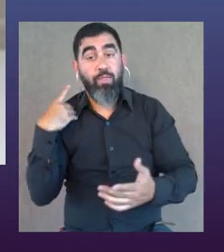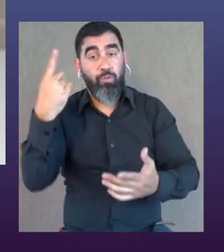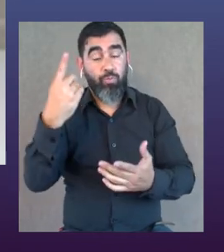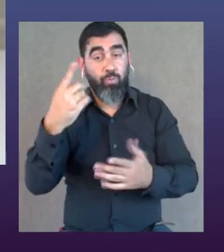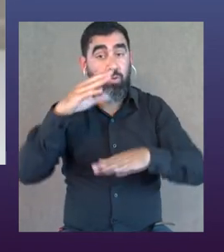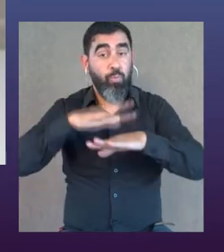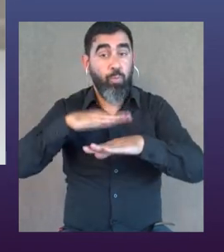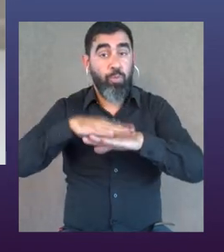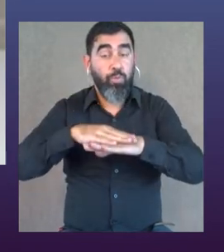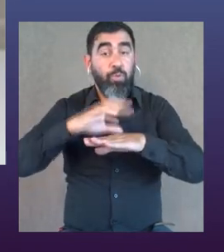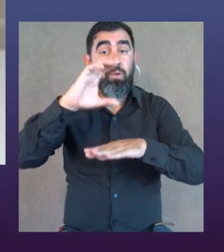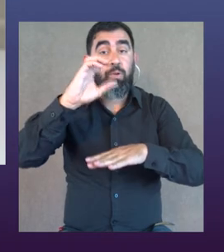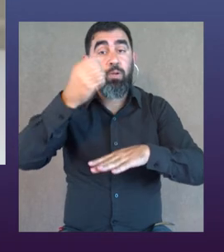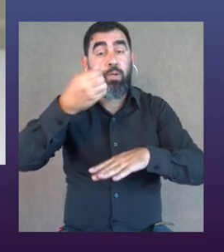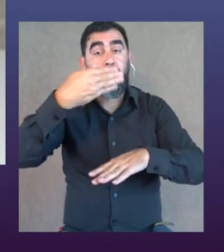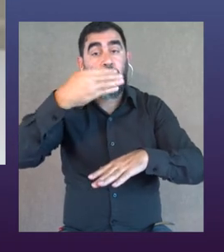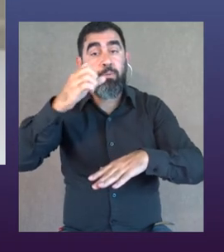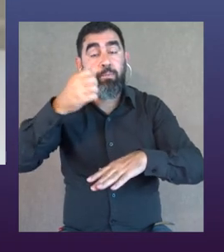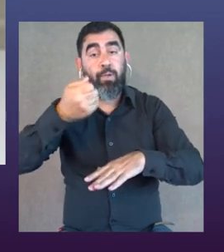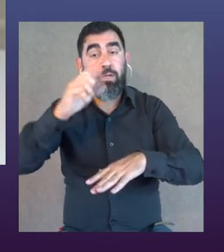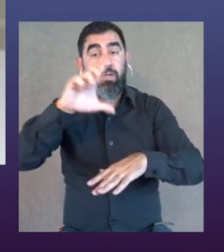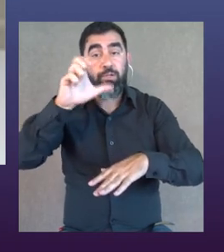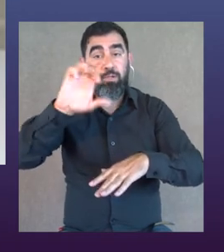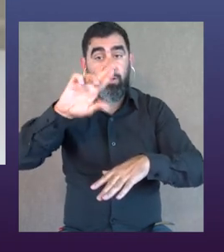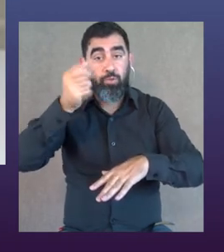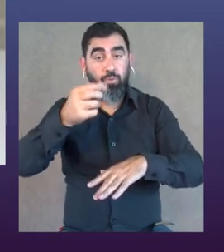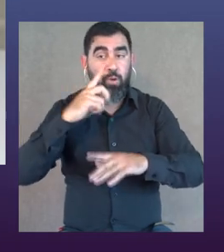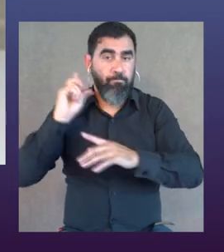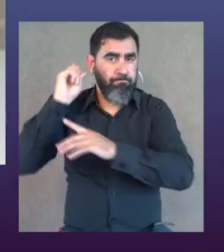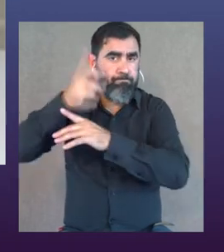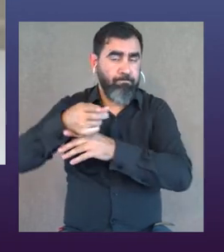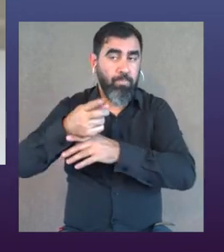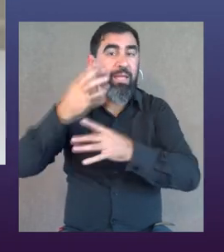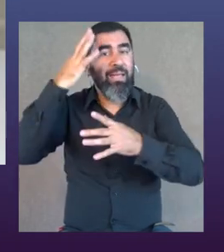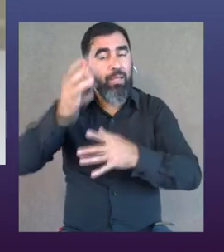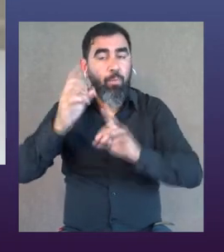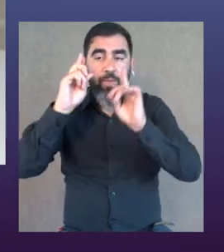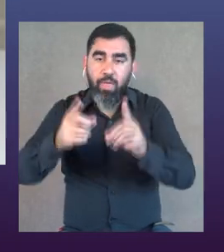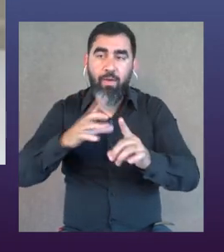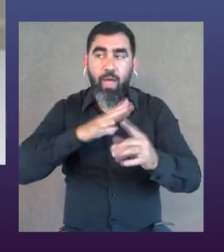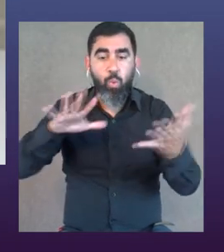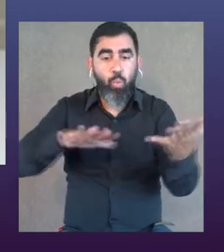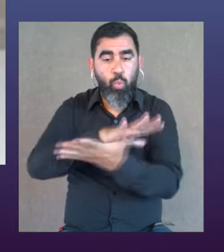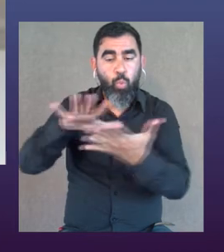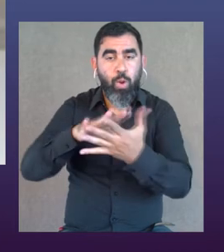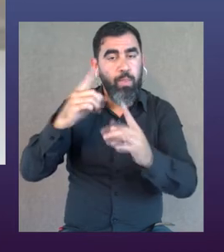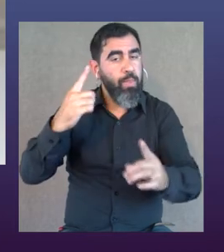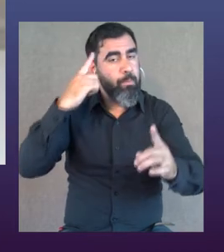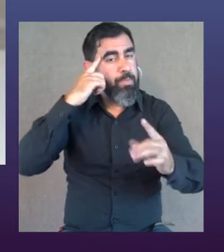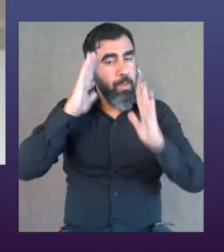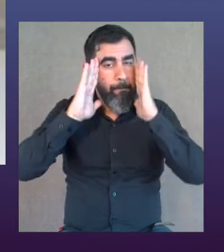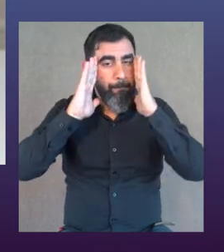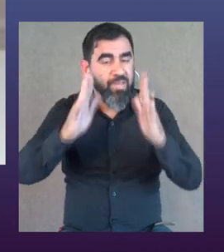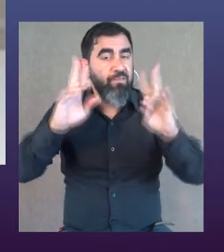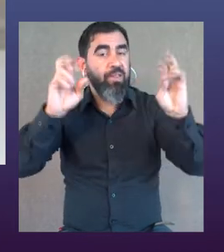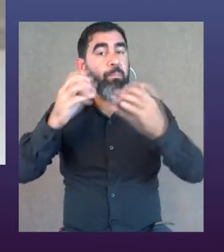yo, al director en ese momento, que era Ernesto Caballero, que, bueno, en realidad le exigimos, que creíamos que en el CDN tenía que haber un espacio